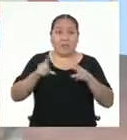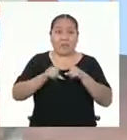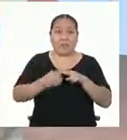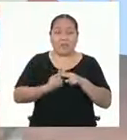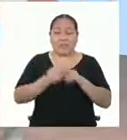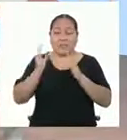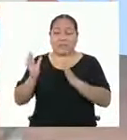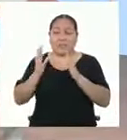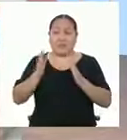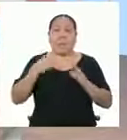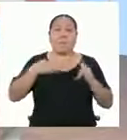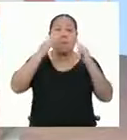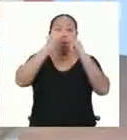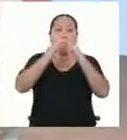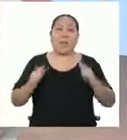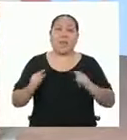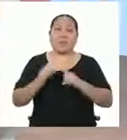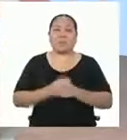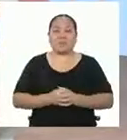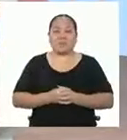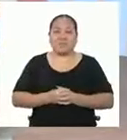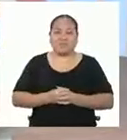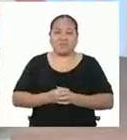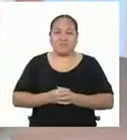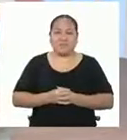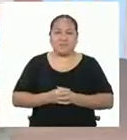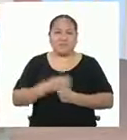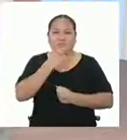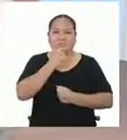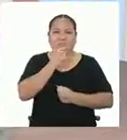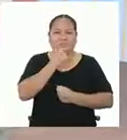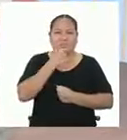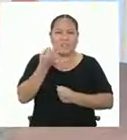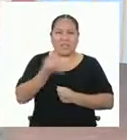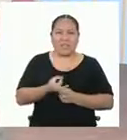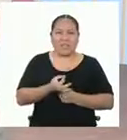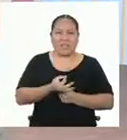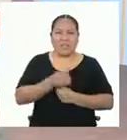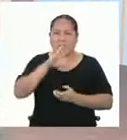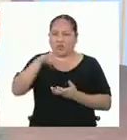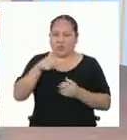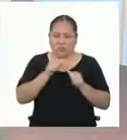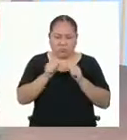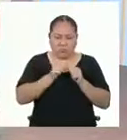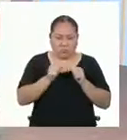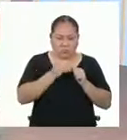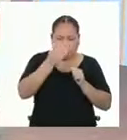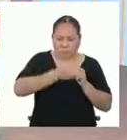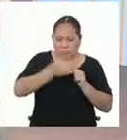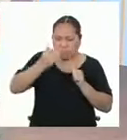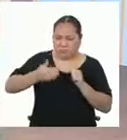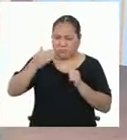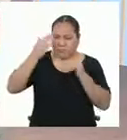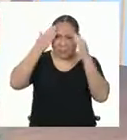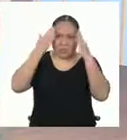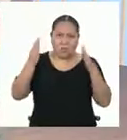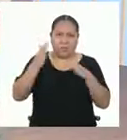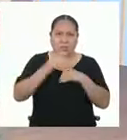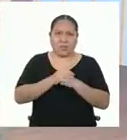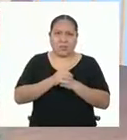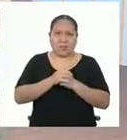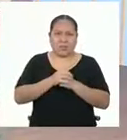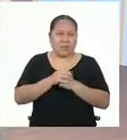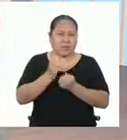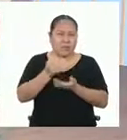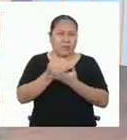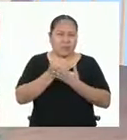armar mi carpa. Aunque la verdad, con todos los cálculos que he hecho, no sé si serán